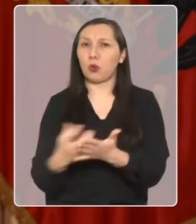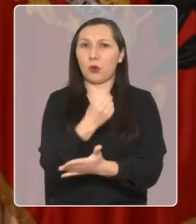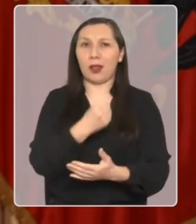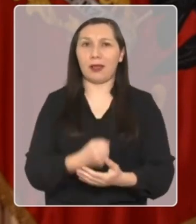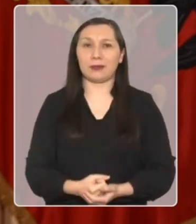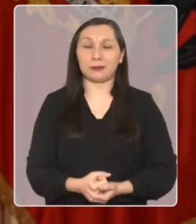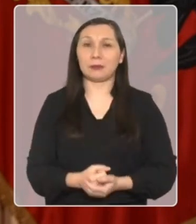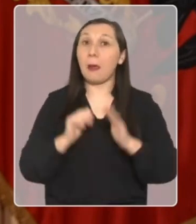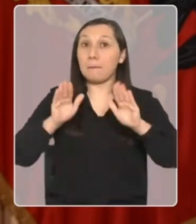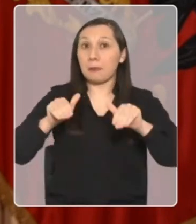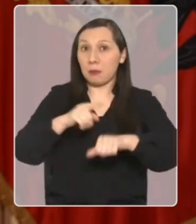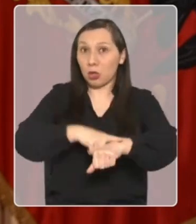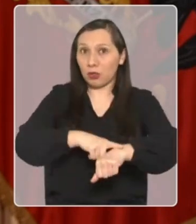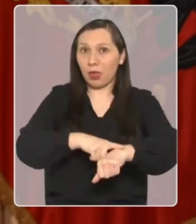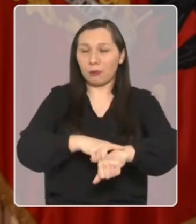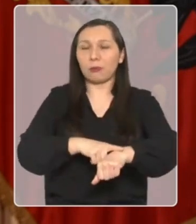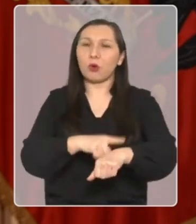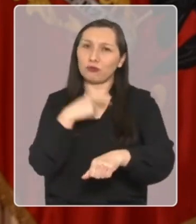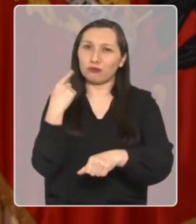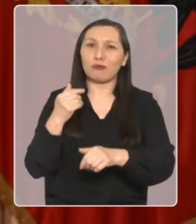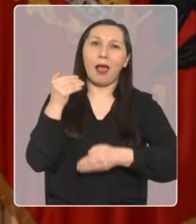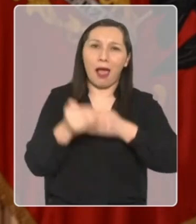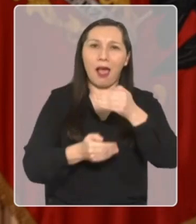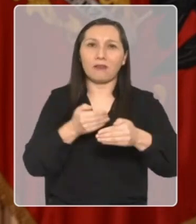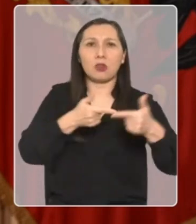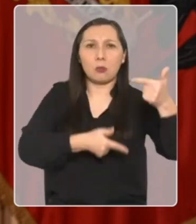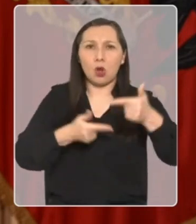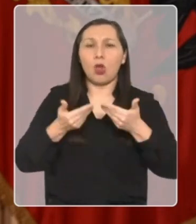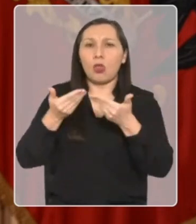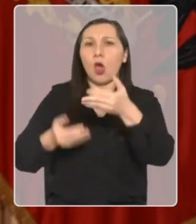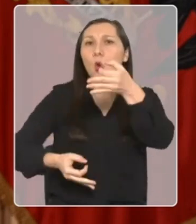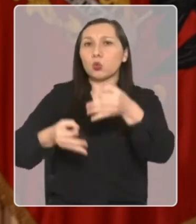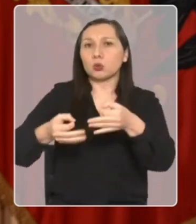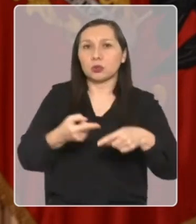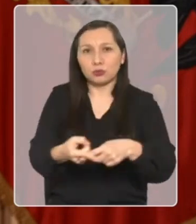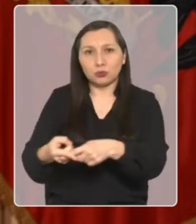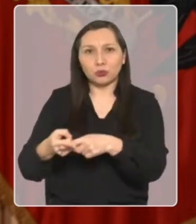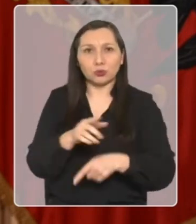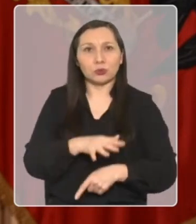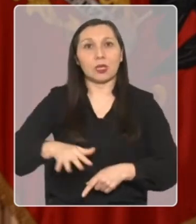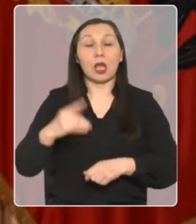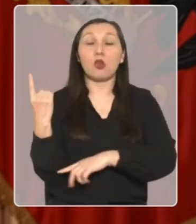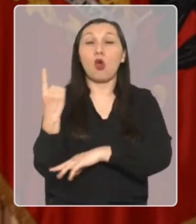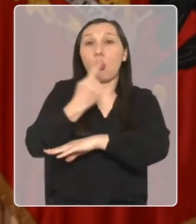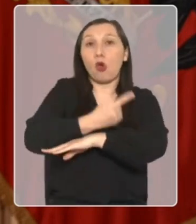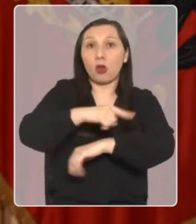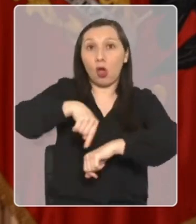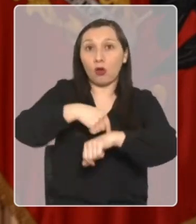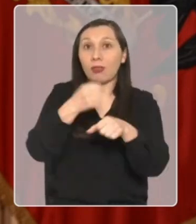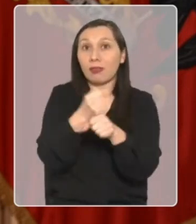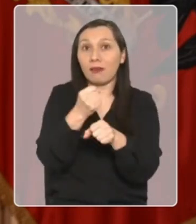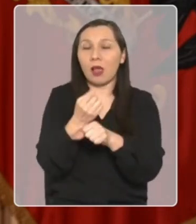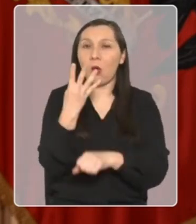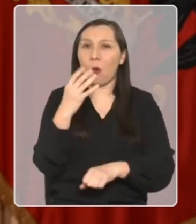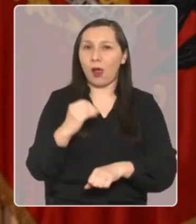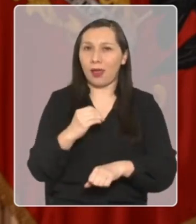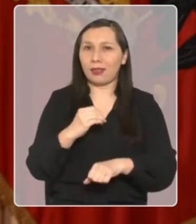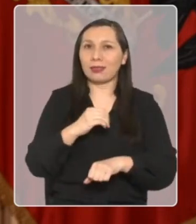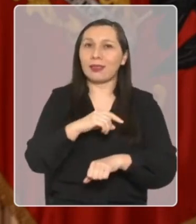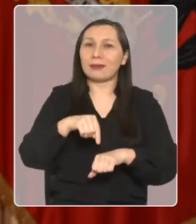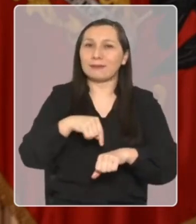Al mismo tiempo, hemos avanzado en políticas de justicia social, como la jornada laboral de 40 horas,